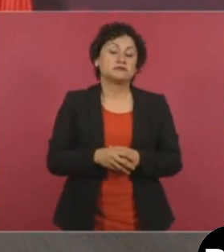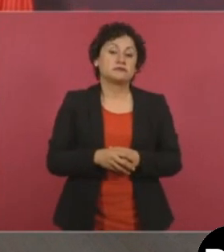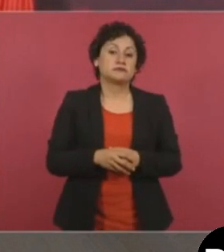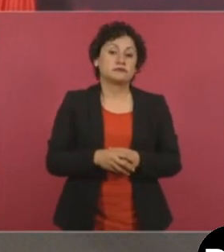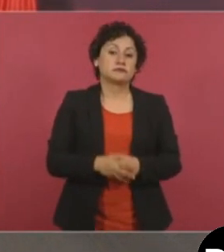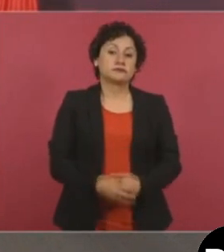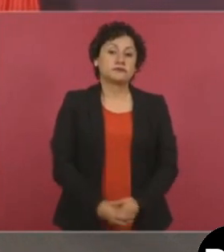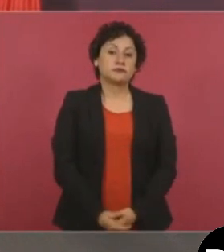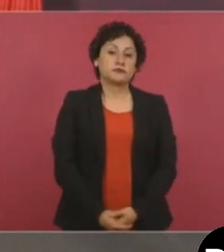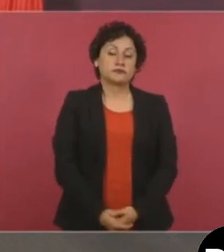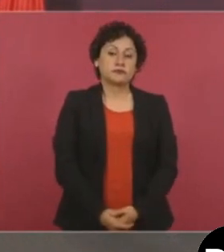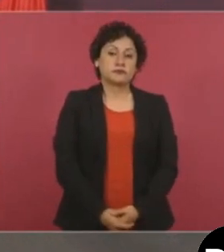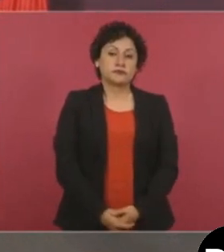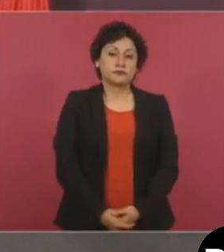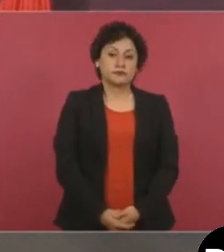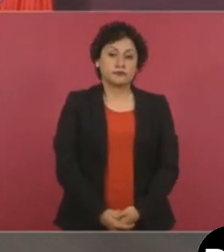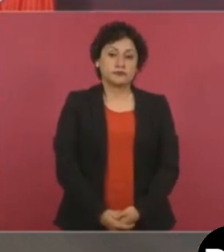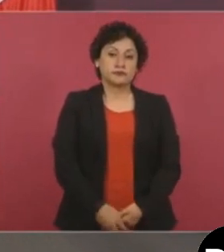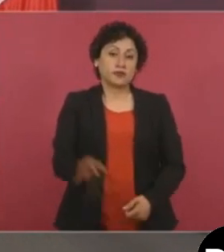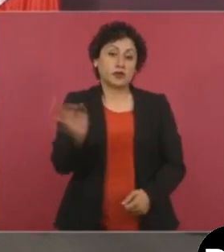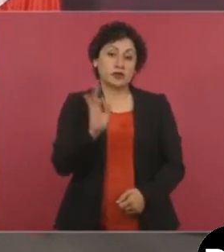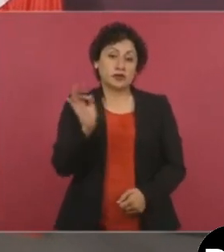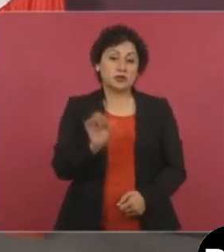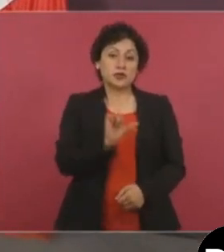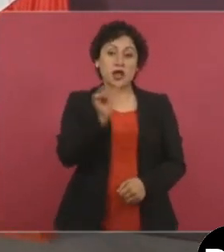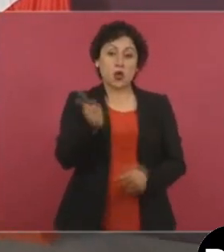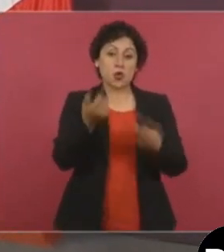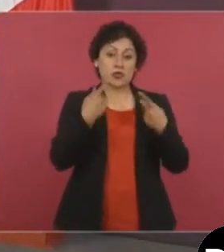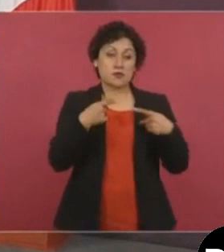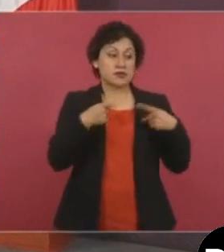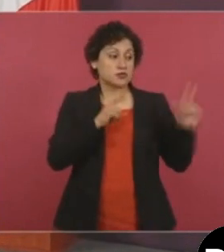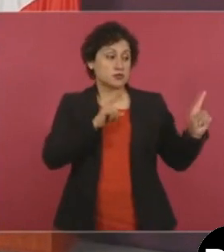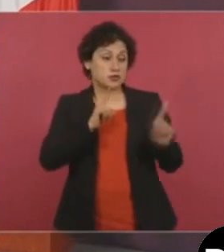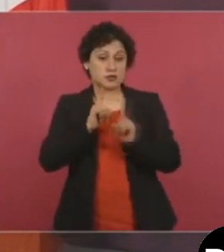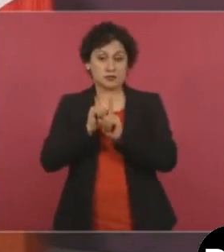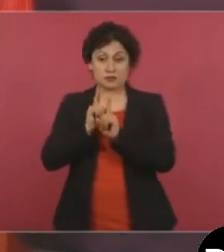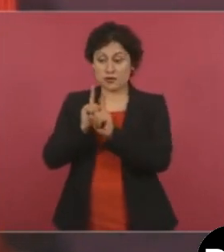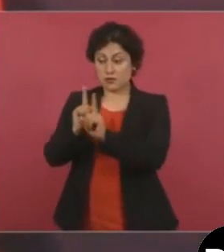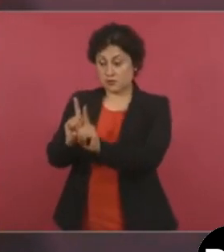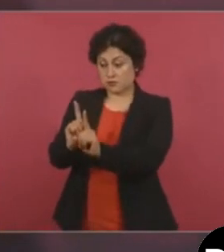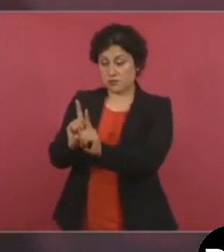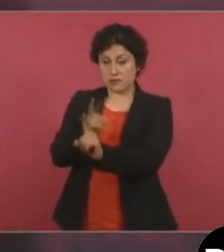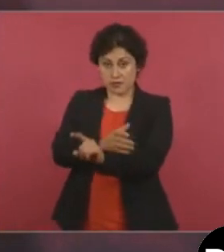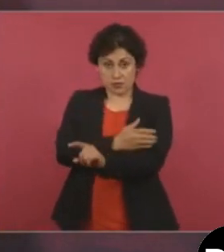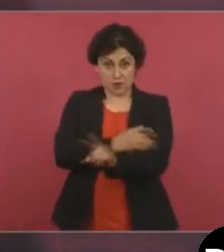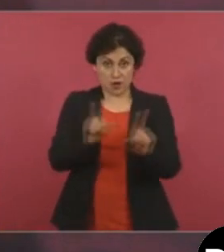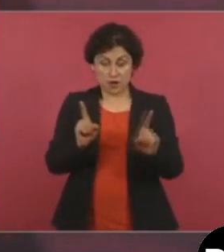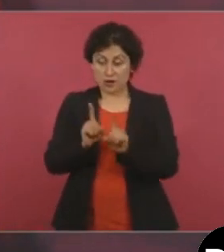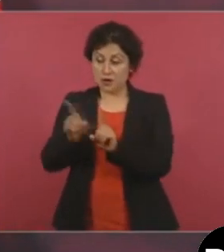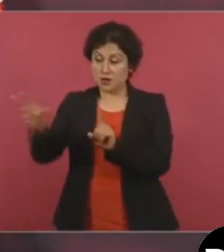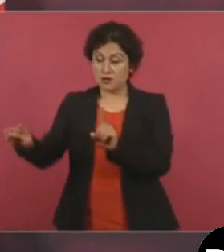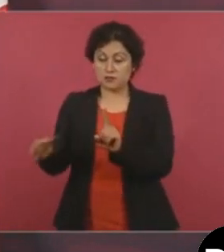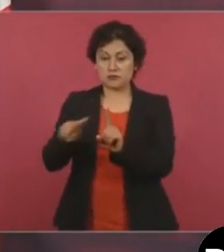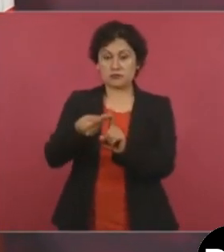me acompaña lo va a recibir, pero yo no voy a tener ya ninguna